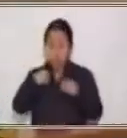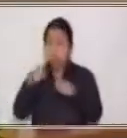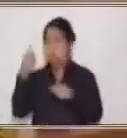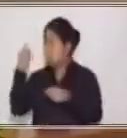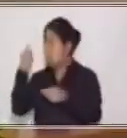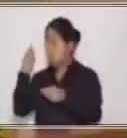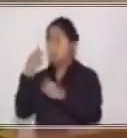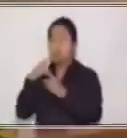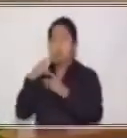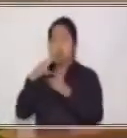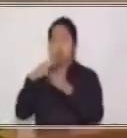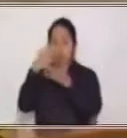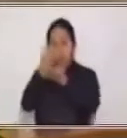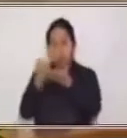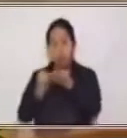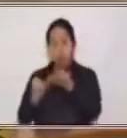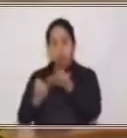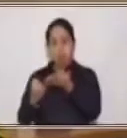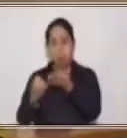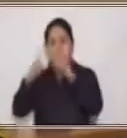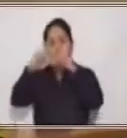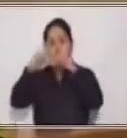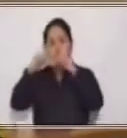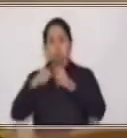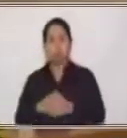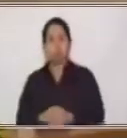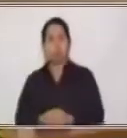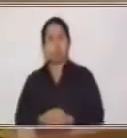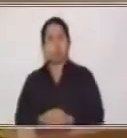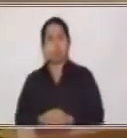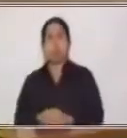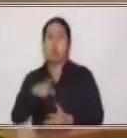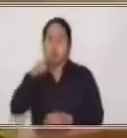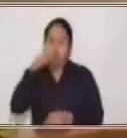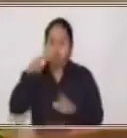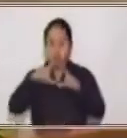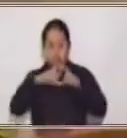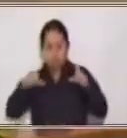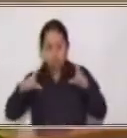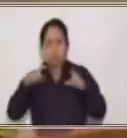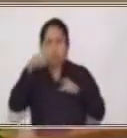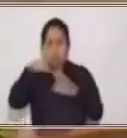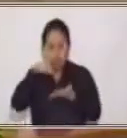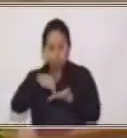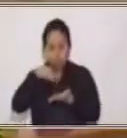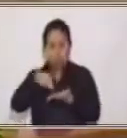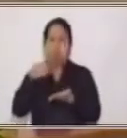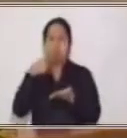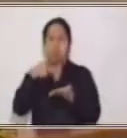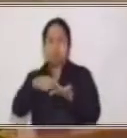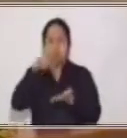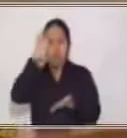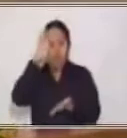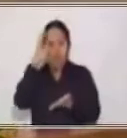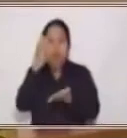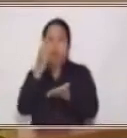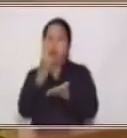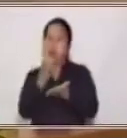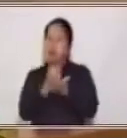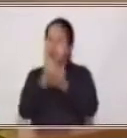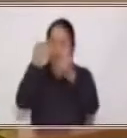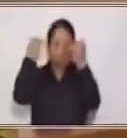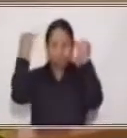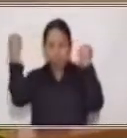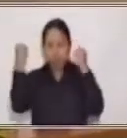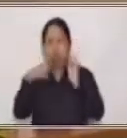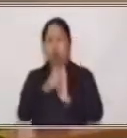o el personaje que aparece entonces en este billete, ahí dice que él fue el que creó entonces este acuerdo